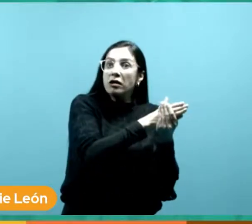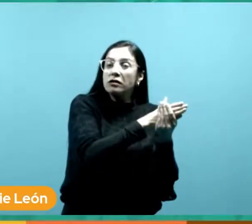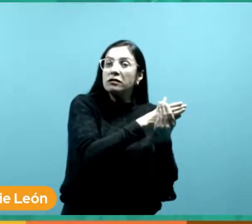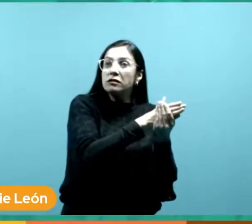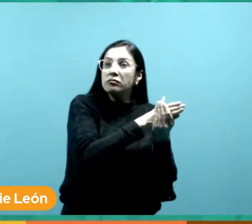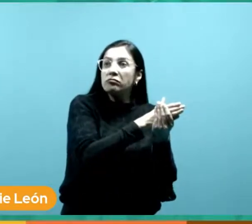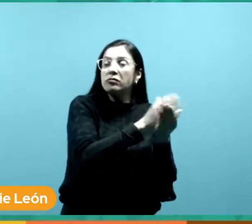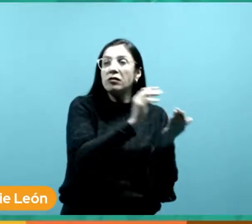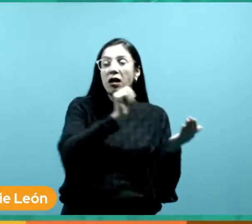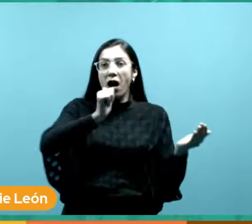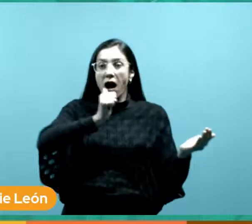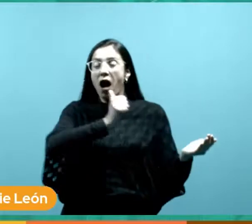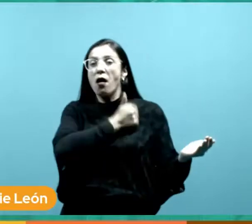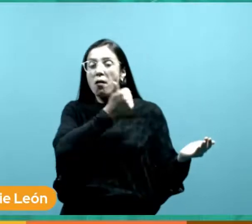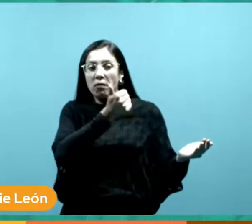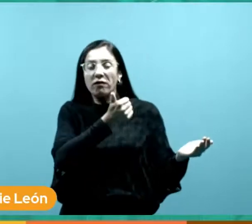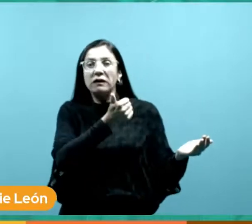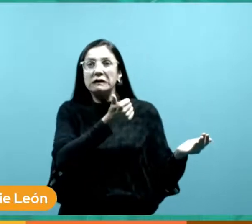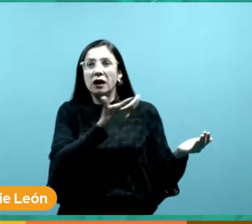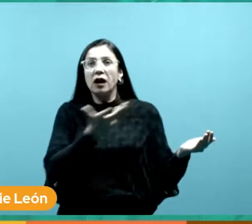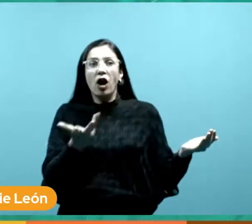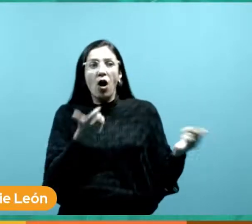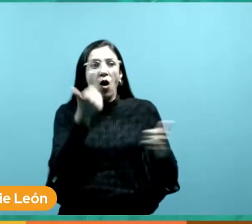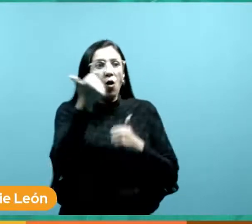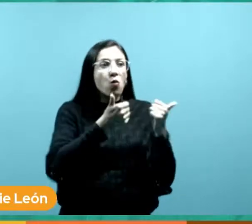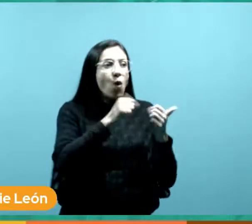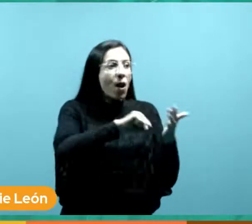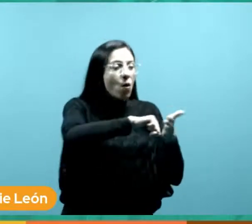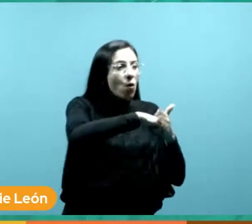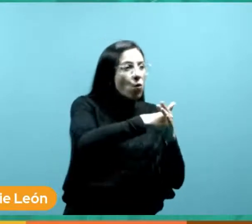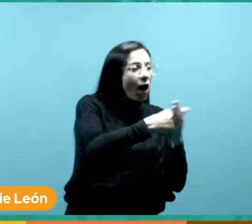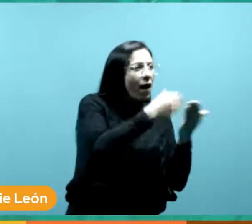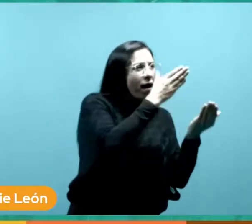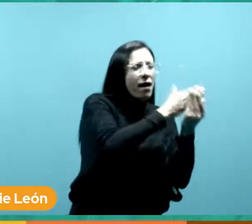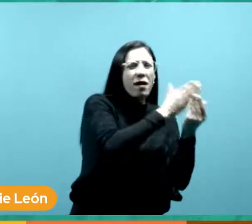para eso para crear los eventos que no fueron creados por el archivo ¿no?